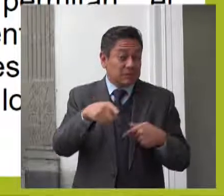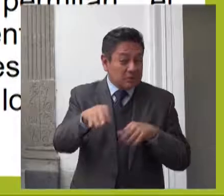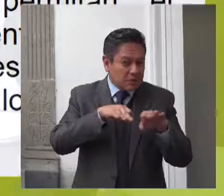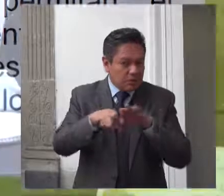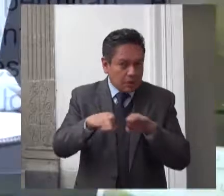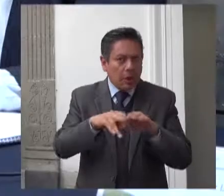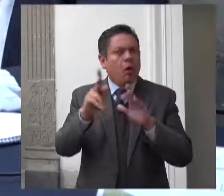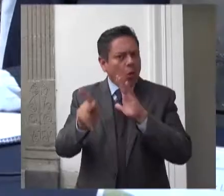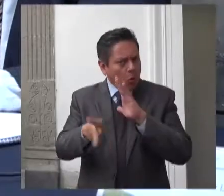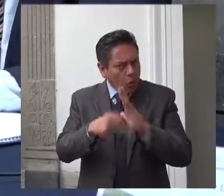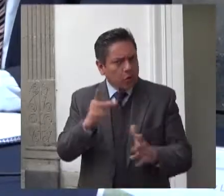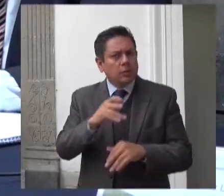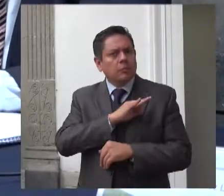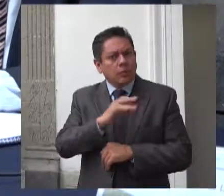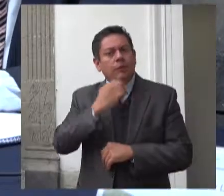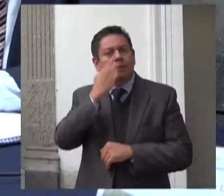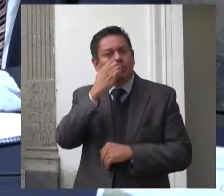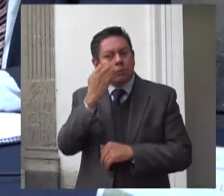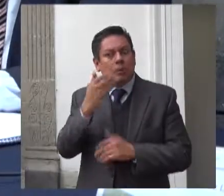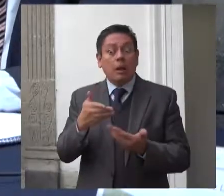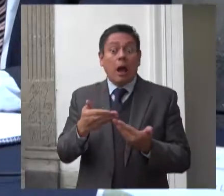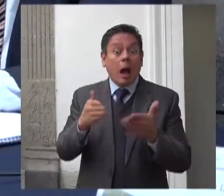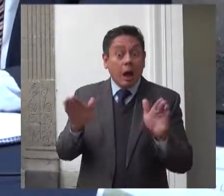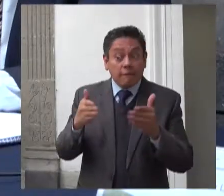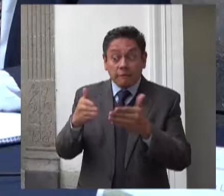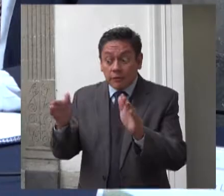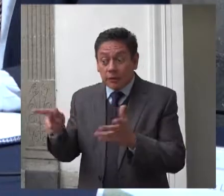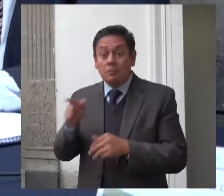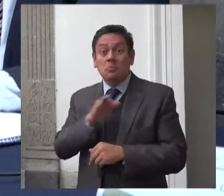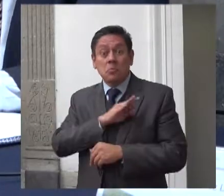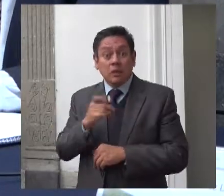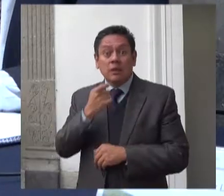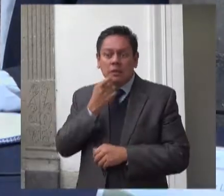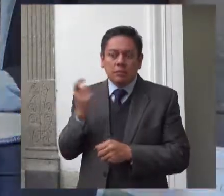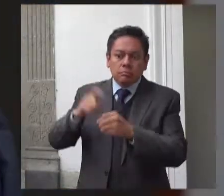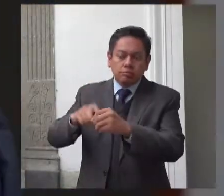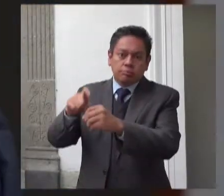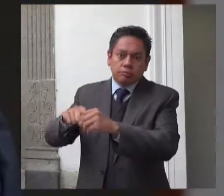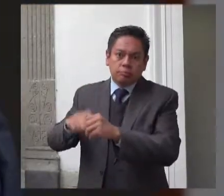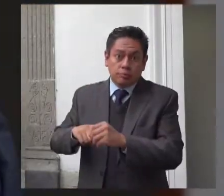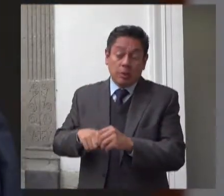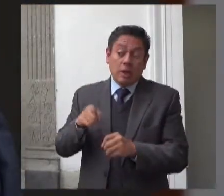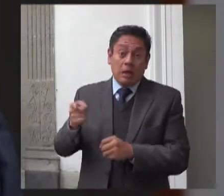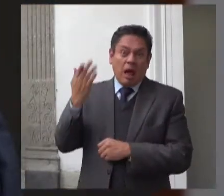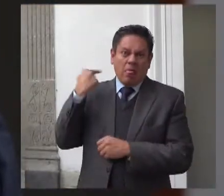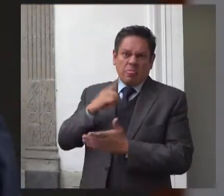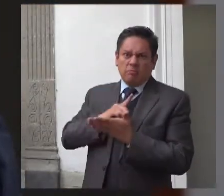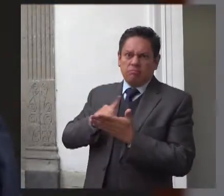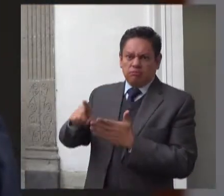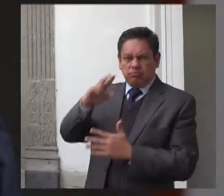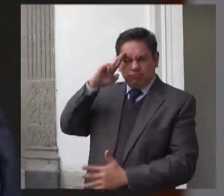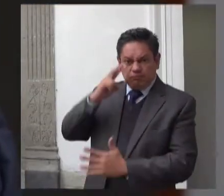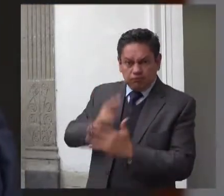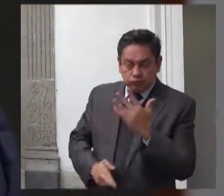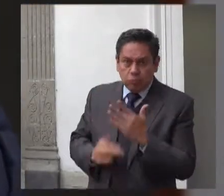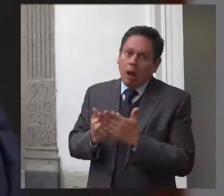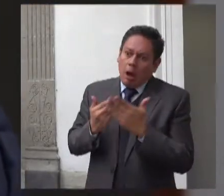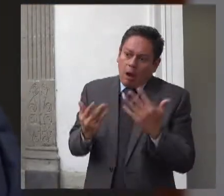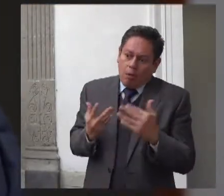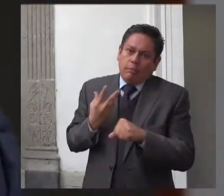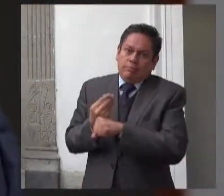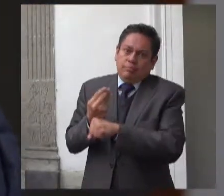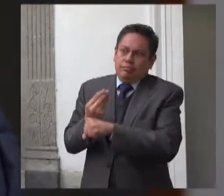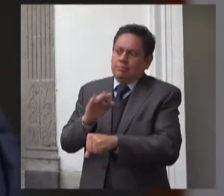derechos que fueron violados de igual forma establecer un instrumento que permita la